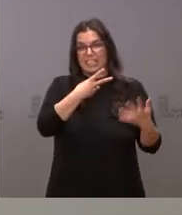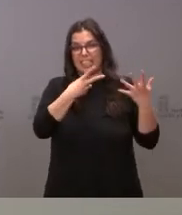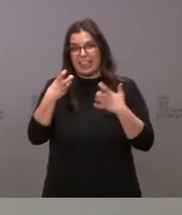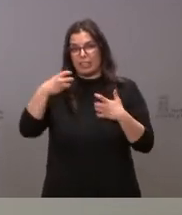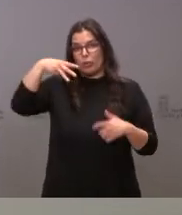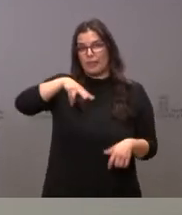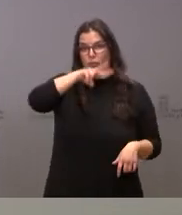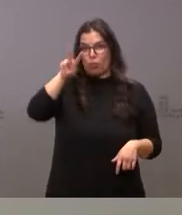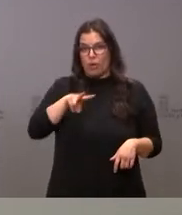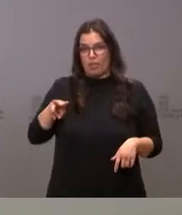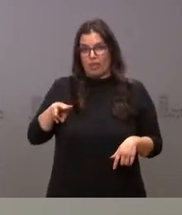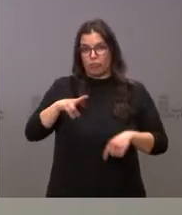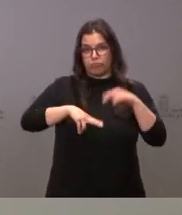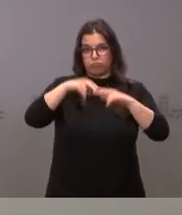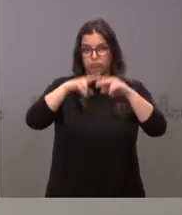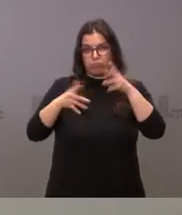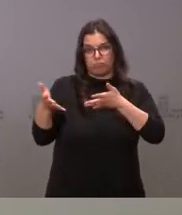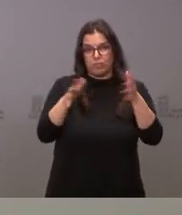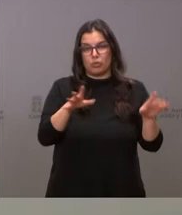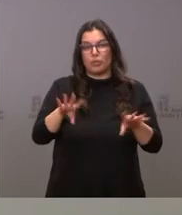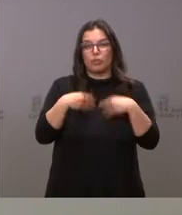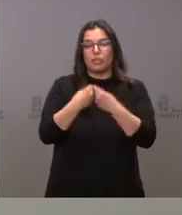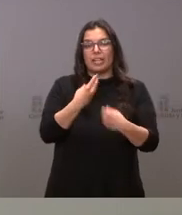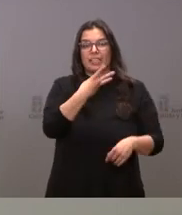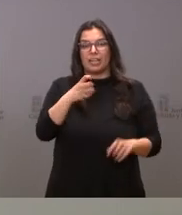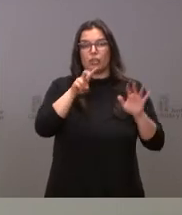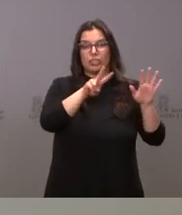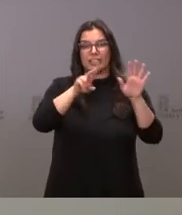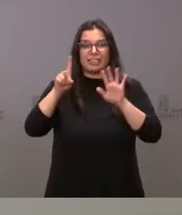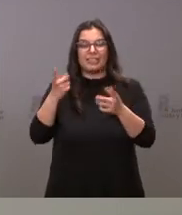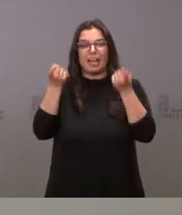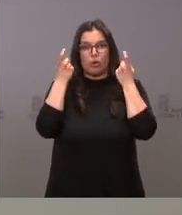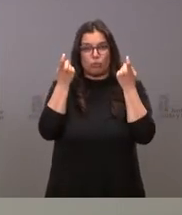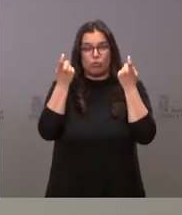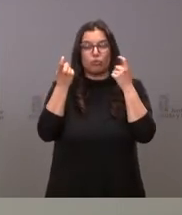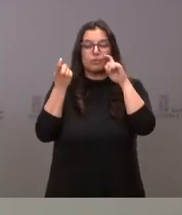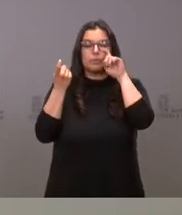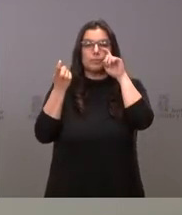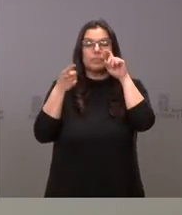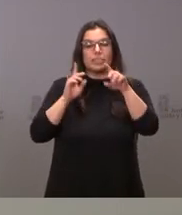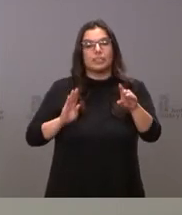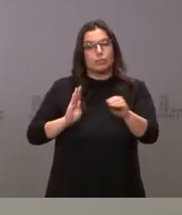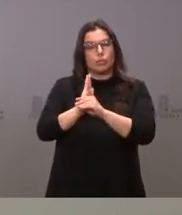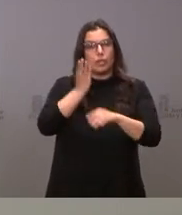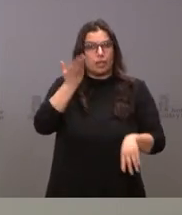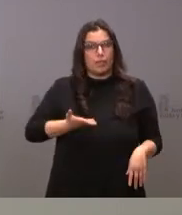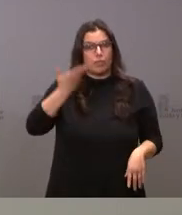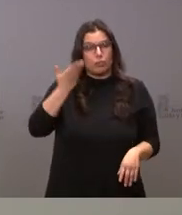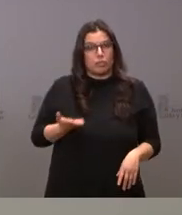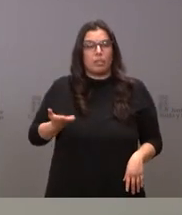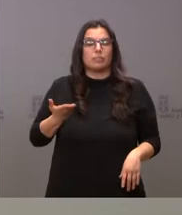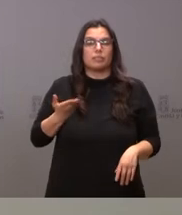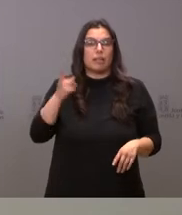metros cuadrados y la disposición de 376 alumnos. Por tanto, inversiones muy importantes en esta ocasión,